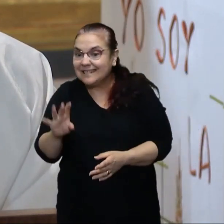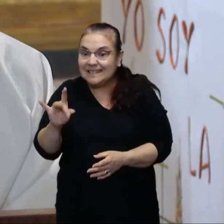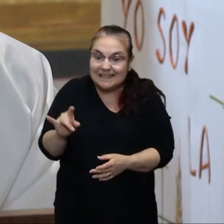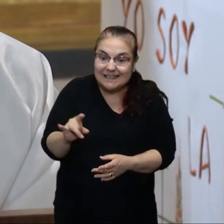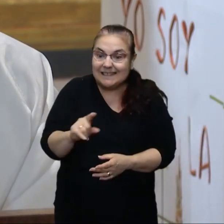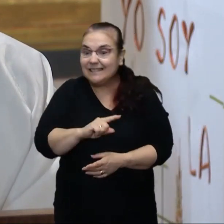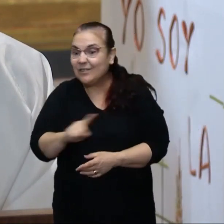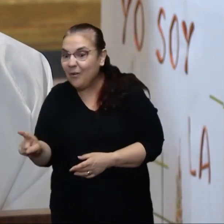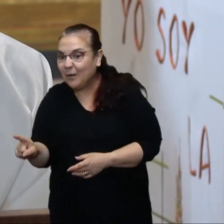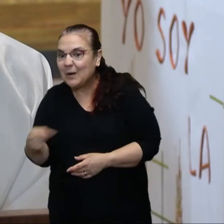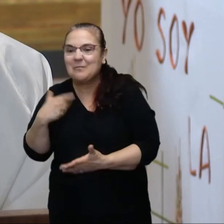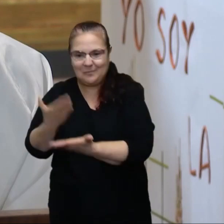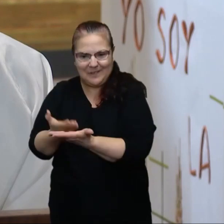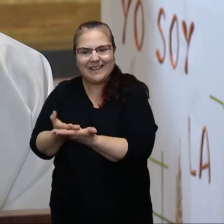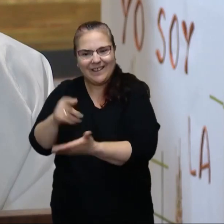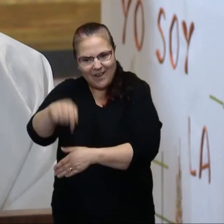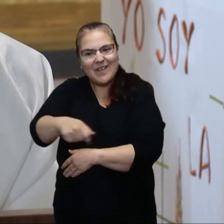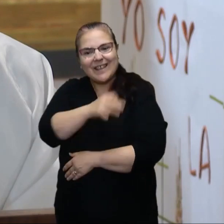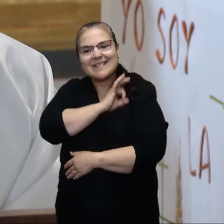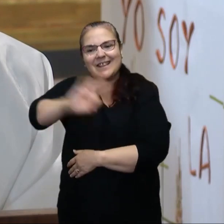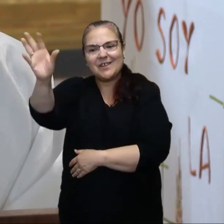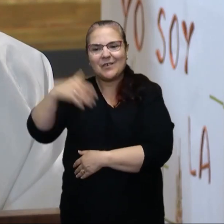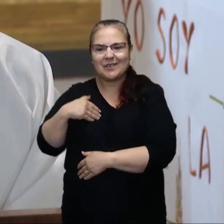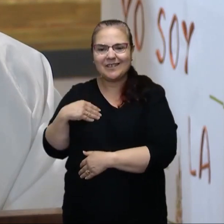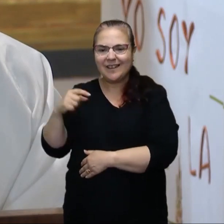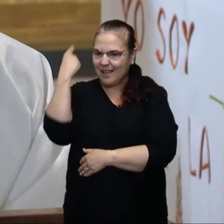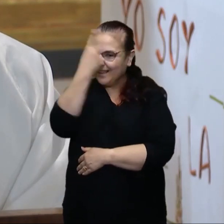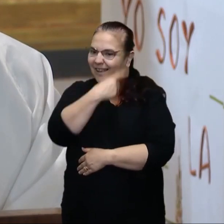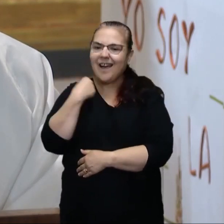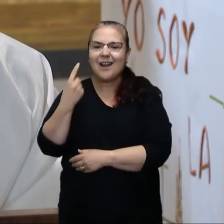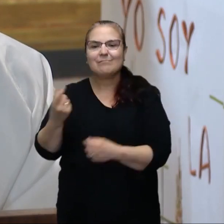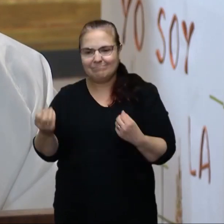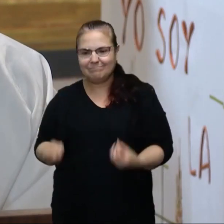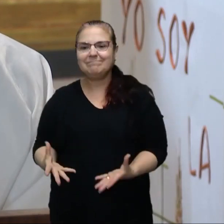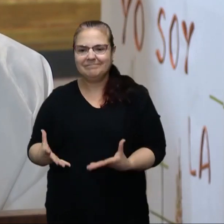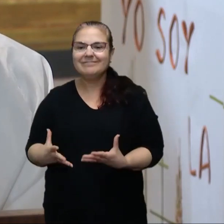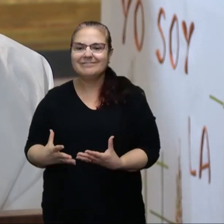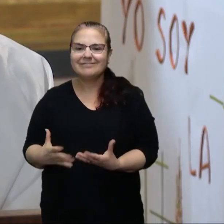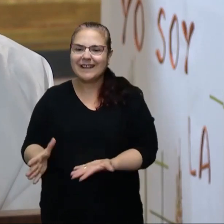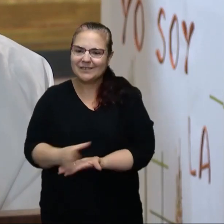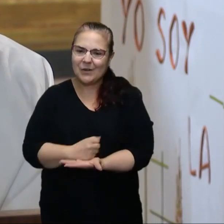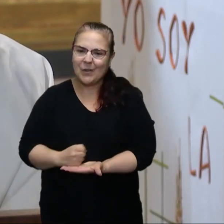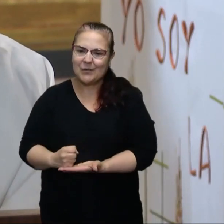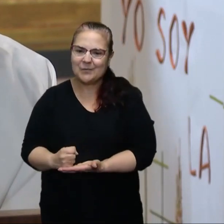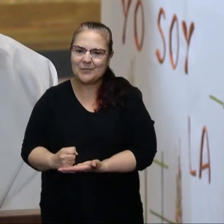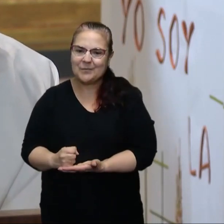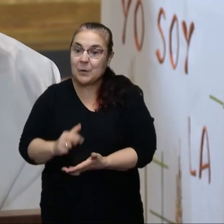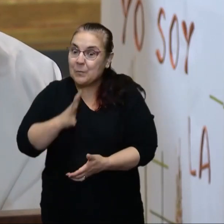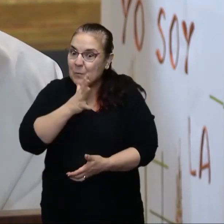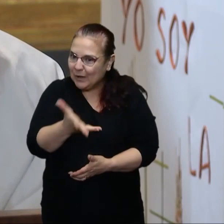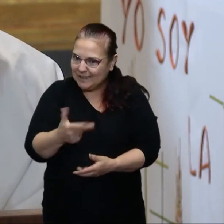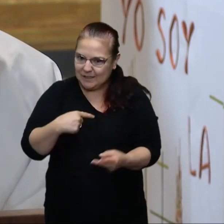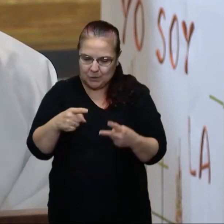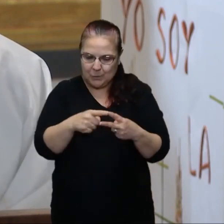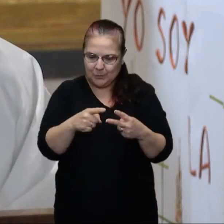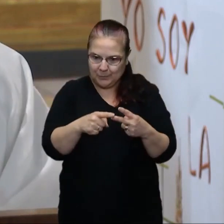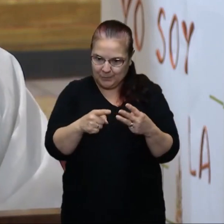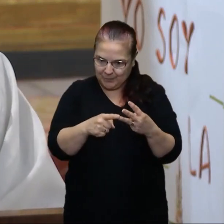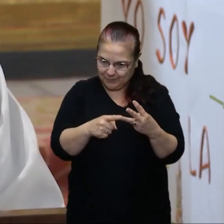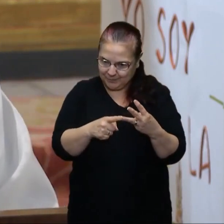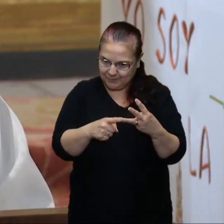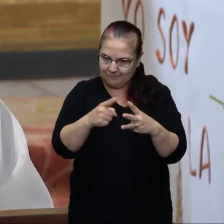Vamos a pedírselo hoy al Señor, Señor, que ponga buena cara a todo y a todos. Por lo tanto, tres palabras